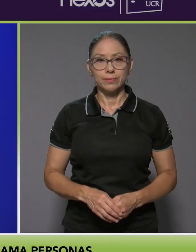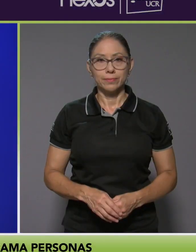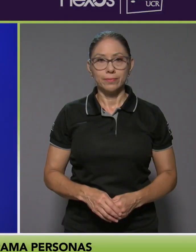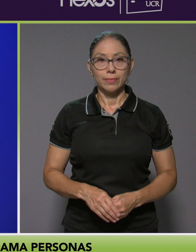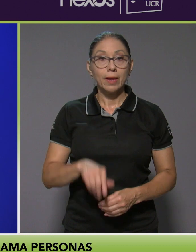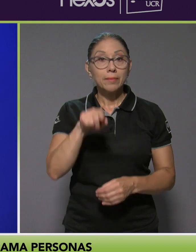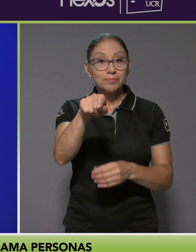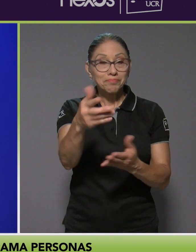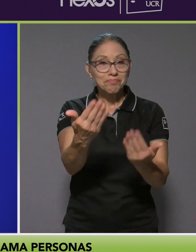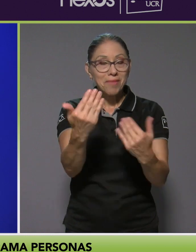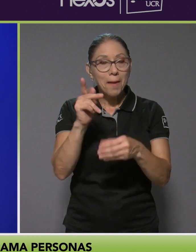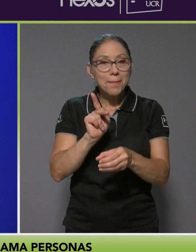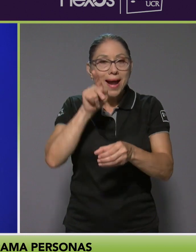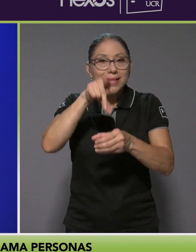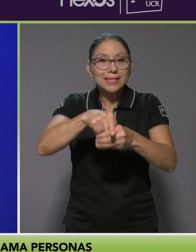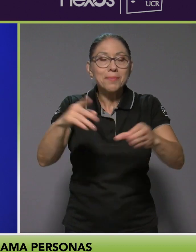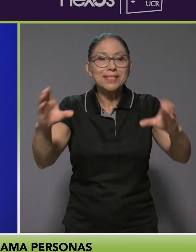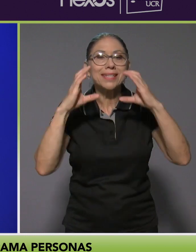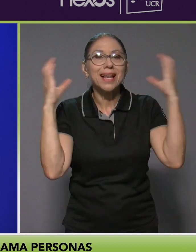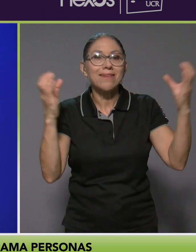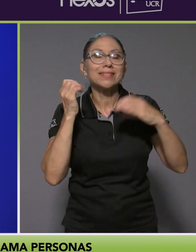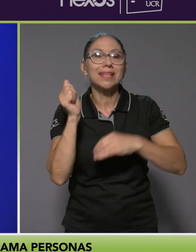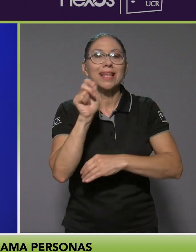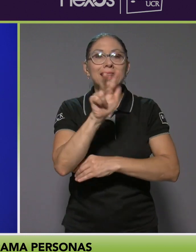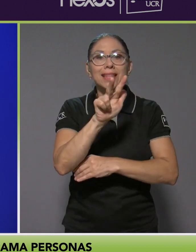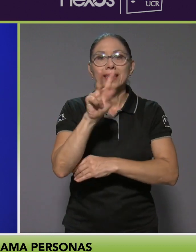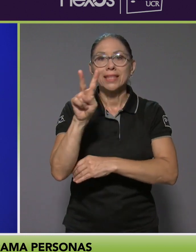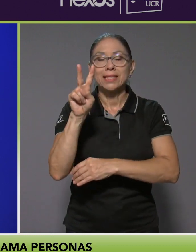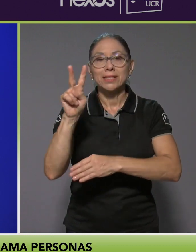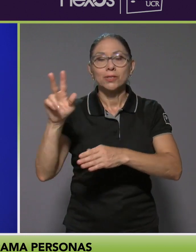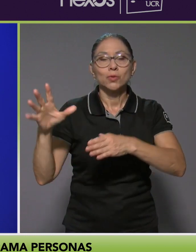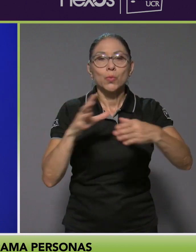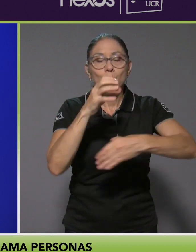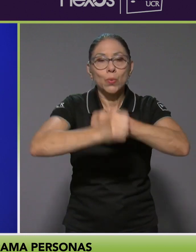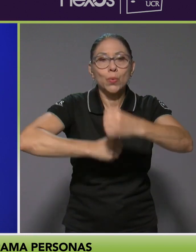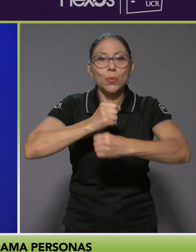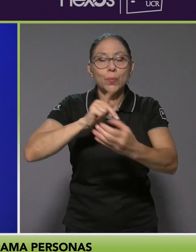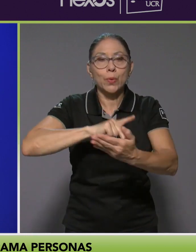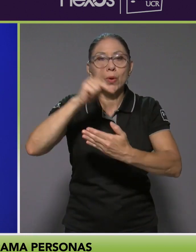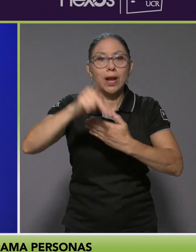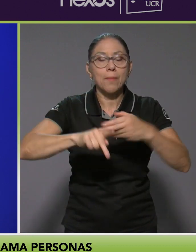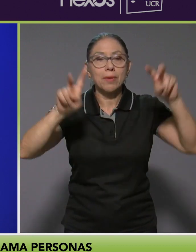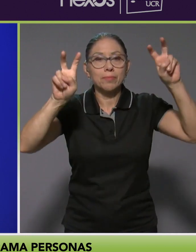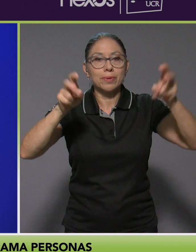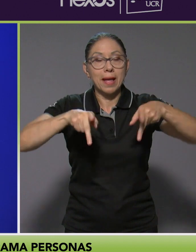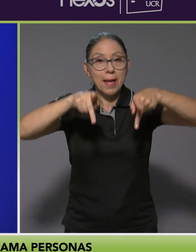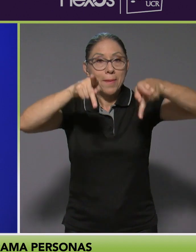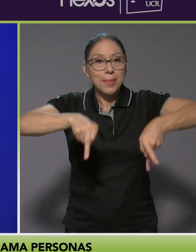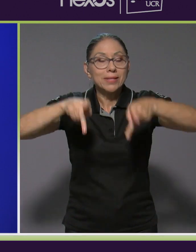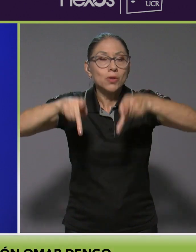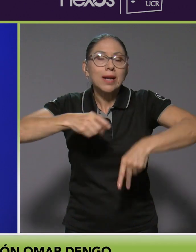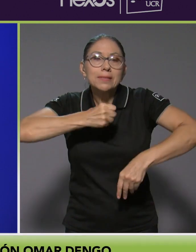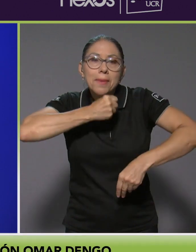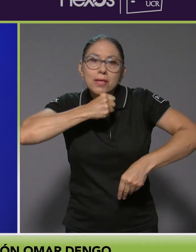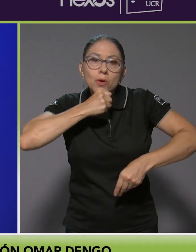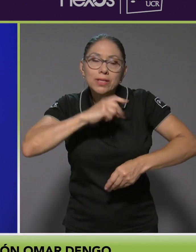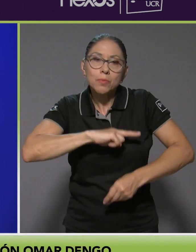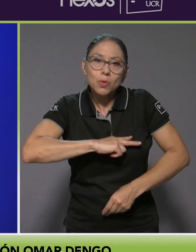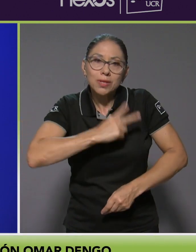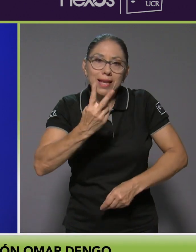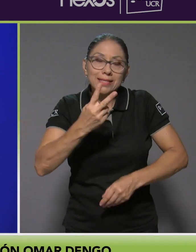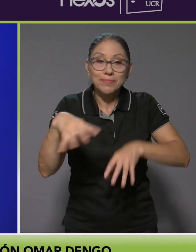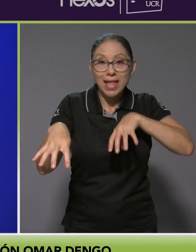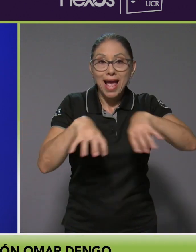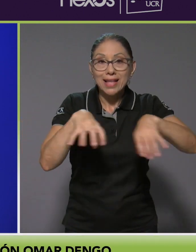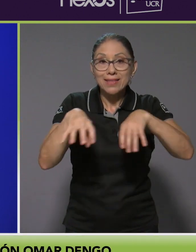Participa en la celebración 32º aniversario del programa Personas Mayores Voluntarias. La actividad se